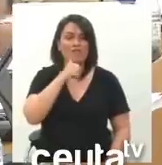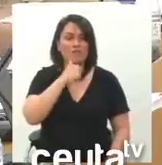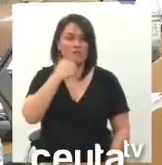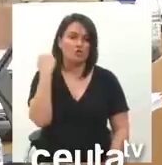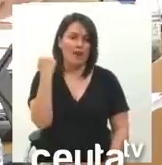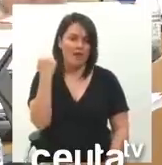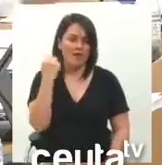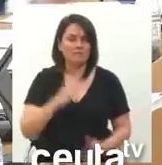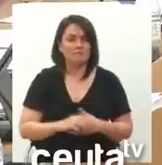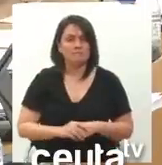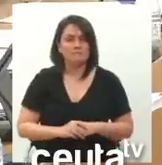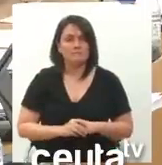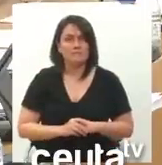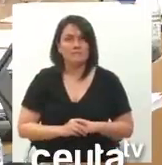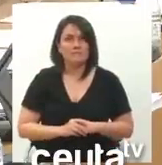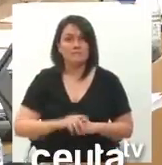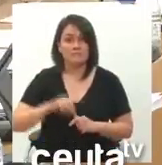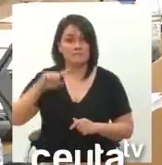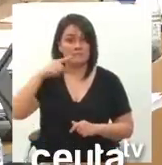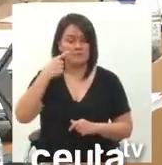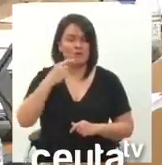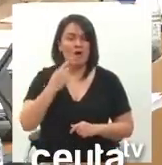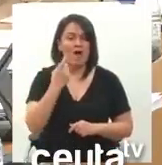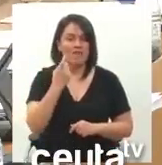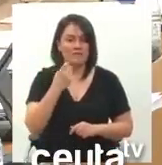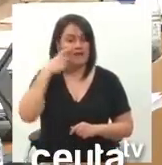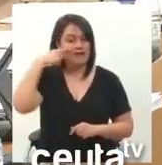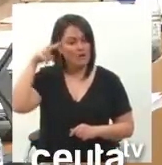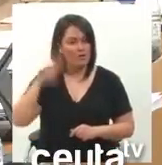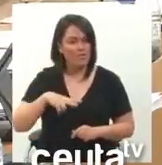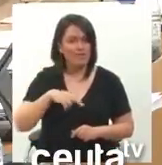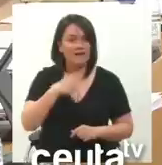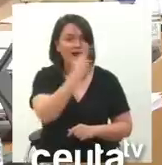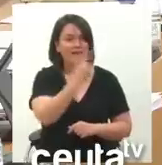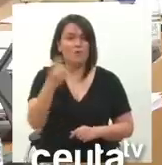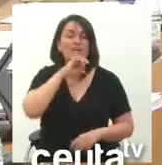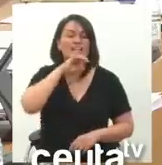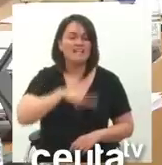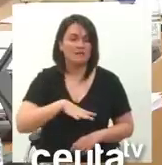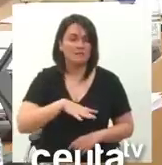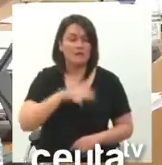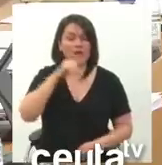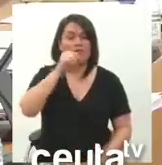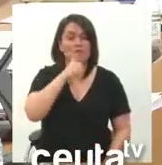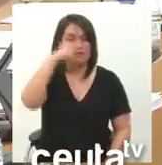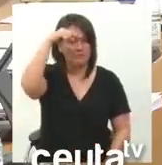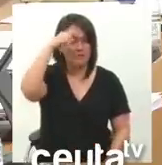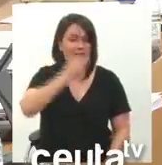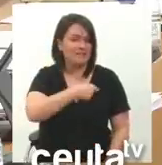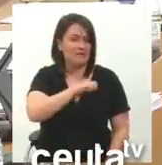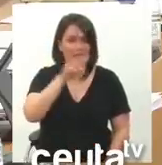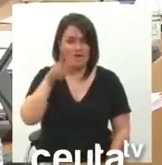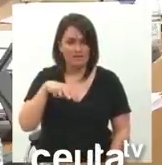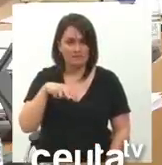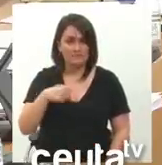por reconocer quién es quién y por reconocer a Ceuta y Melilla como españolas. Por abandonar también, de forma